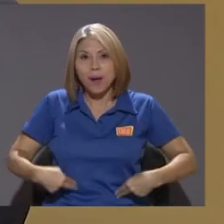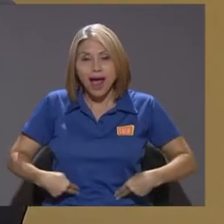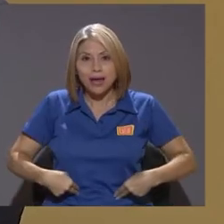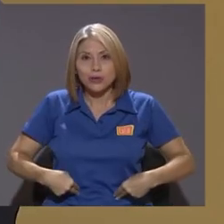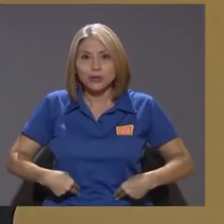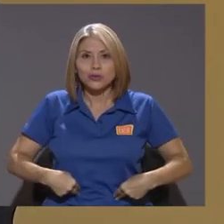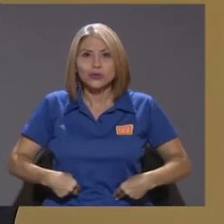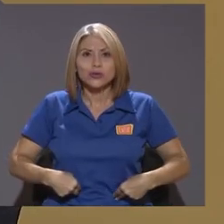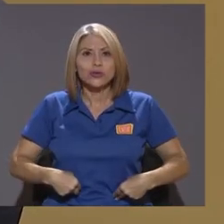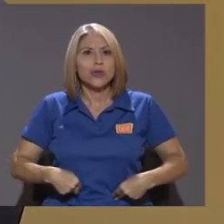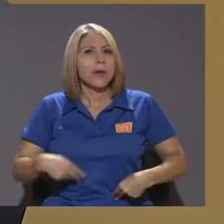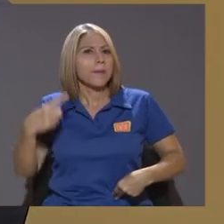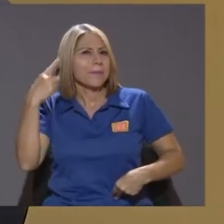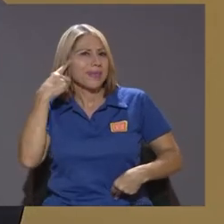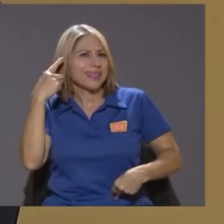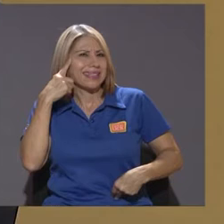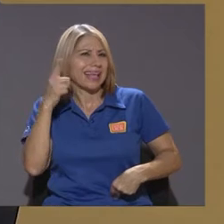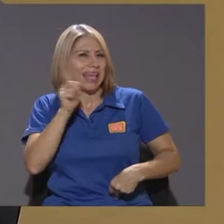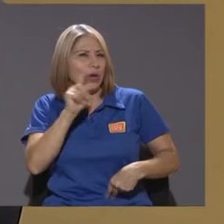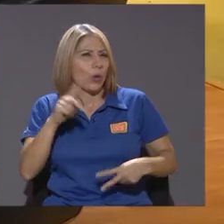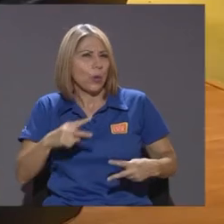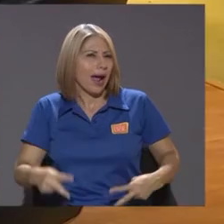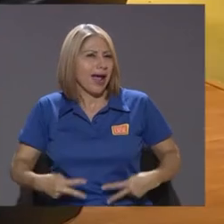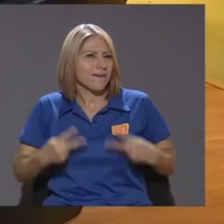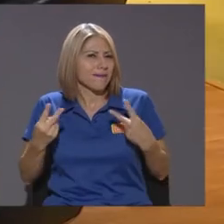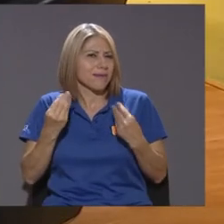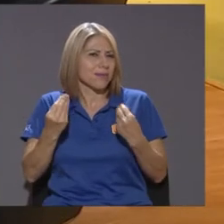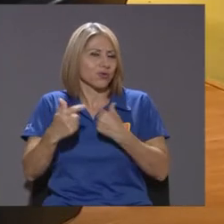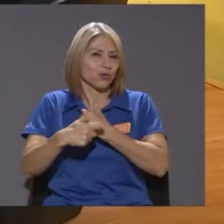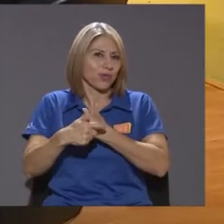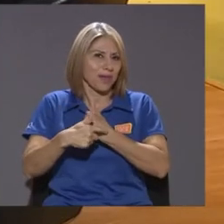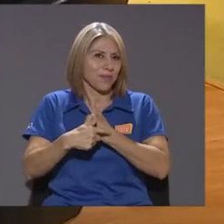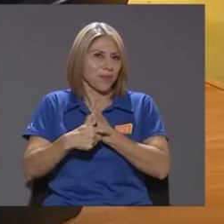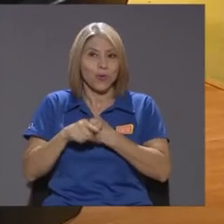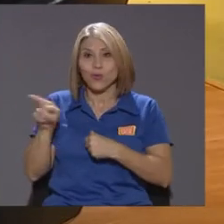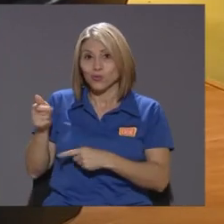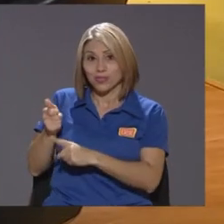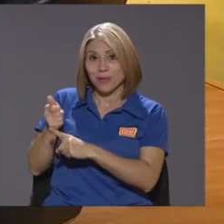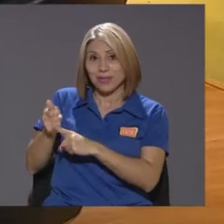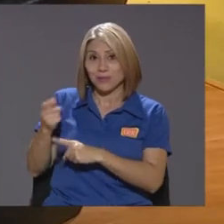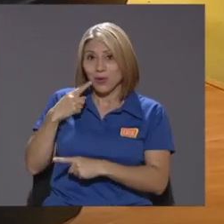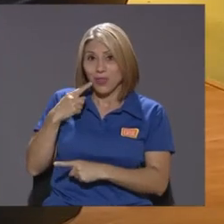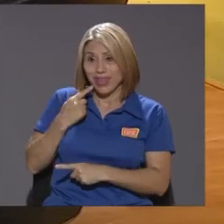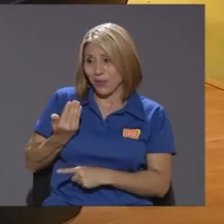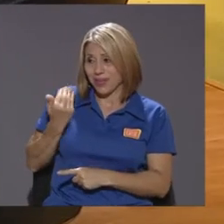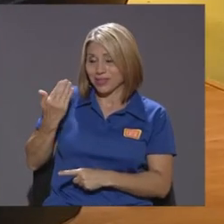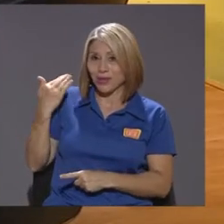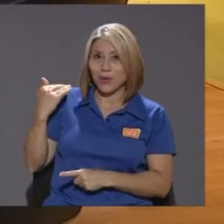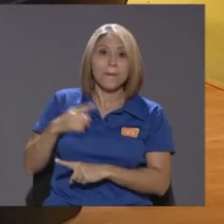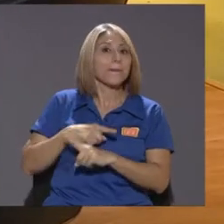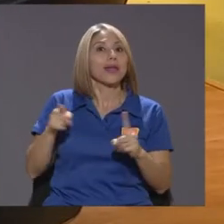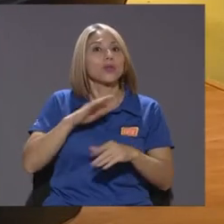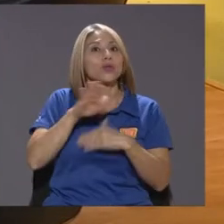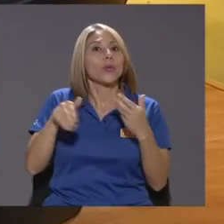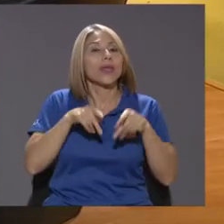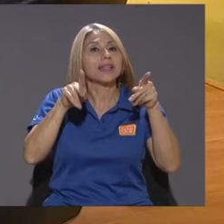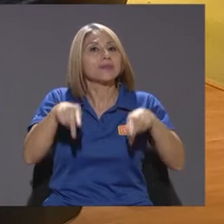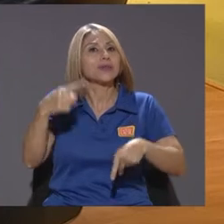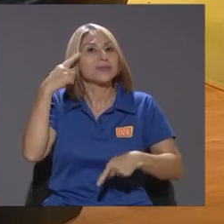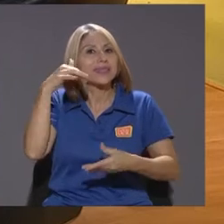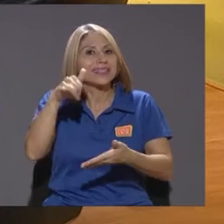su expectativa de vida y usted mismo lo dijo hace unos minutos de forma jocosa pero ese es el pensar de todas las personas